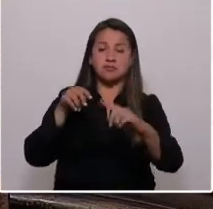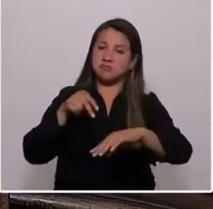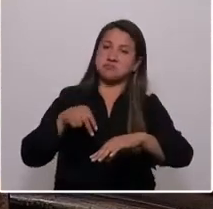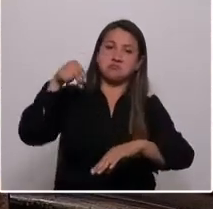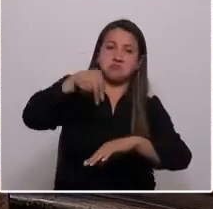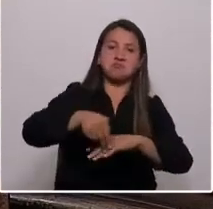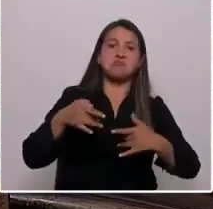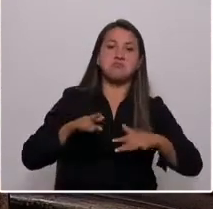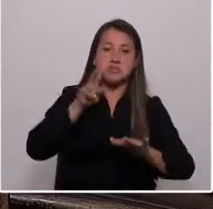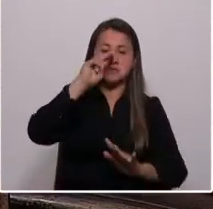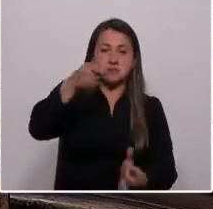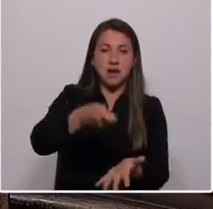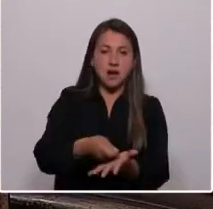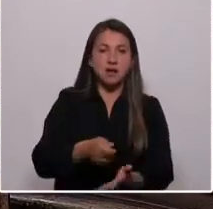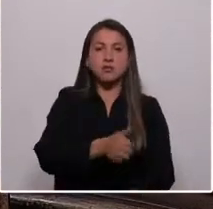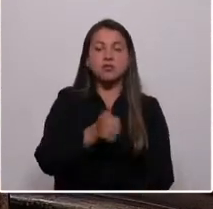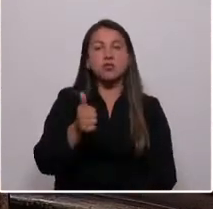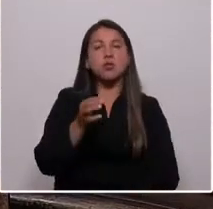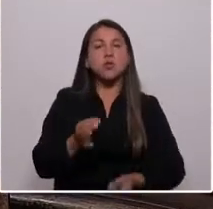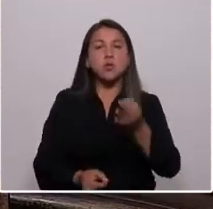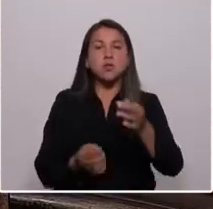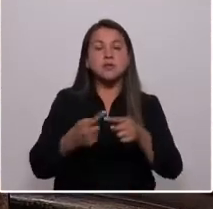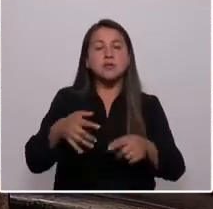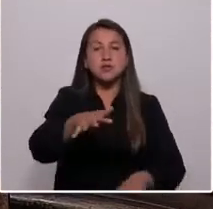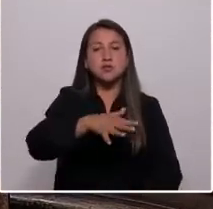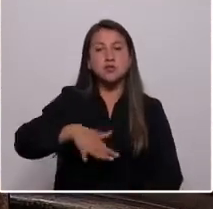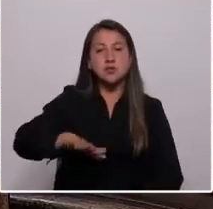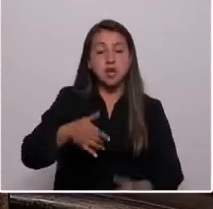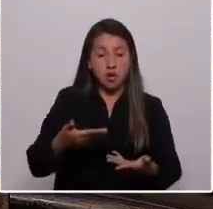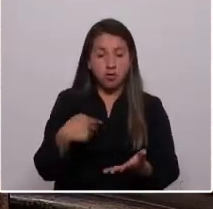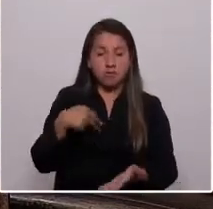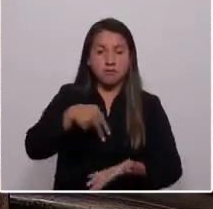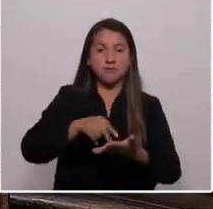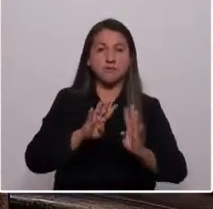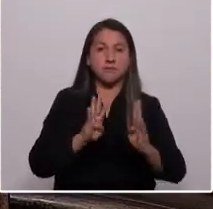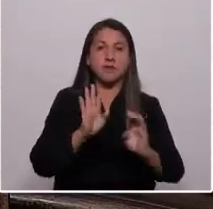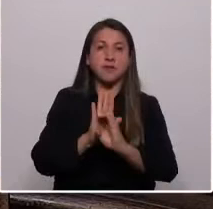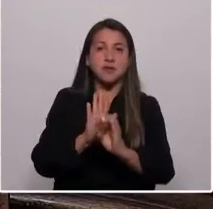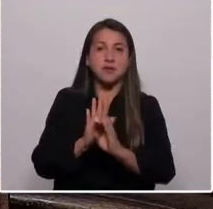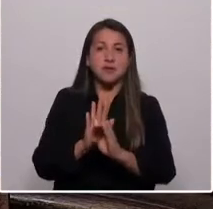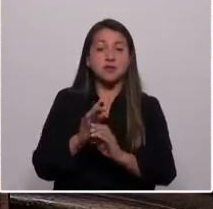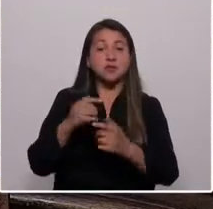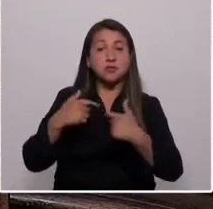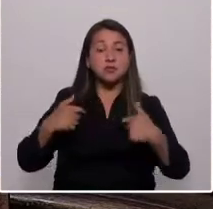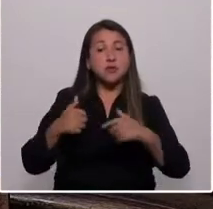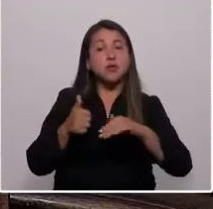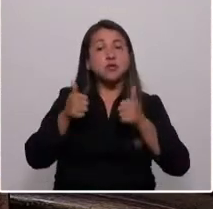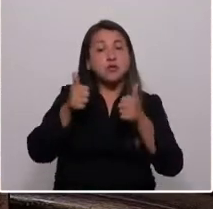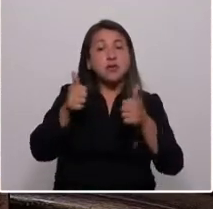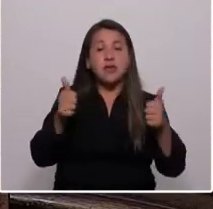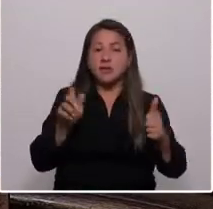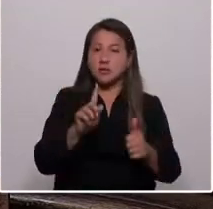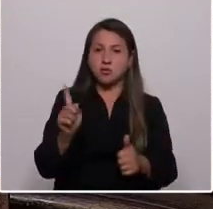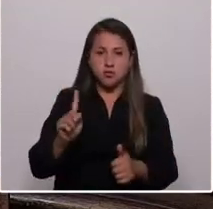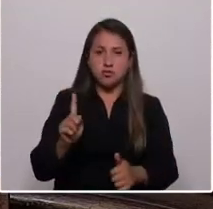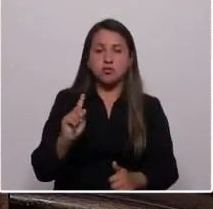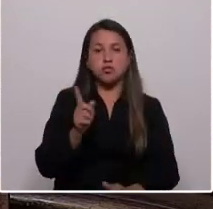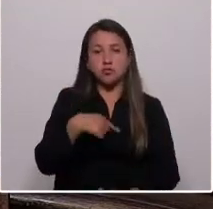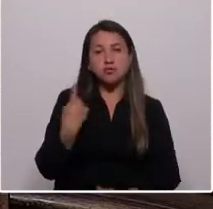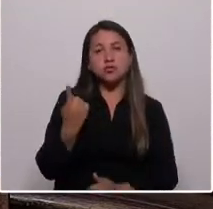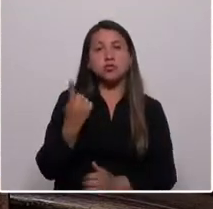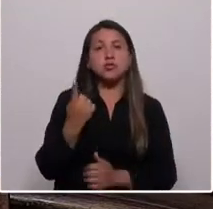Es el motivo por el cual hoy somos constituyentes. No somos sus autoridades, sino la punta de lanza de nuestros territorios.